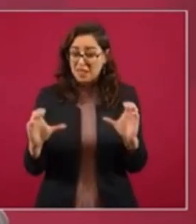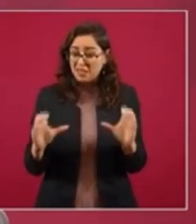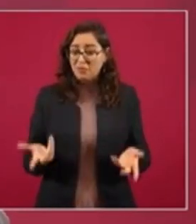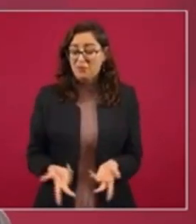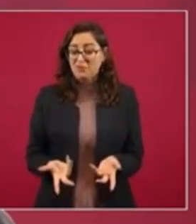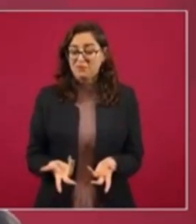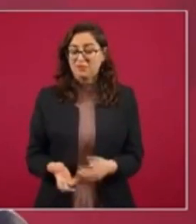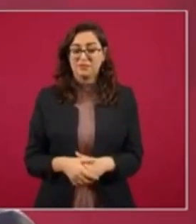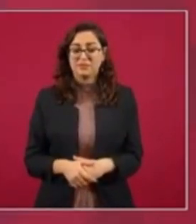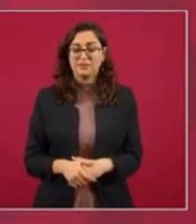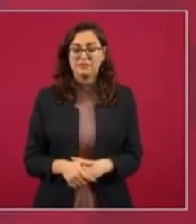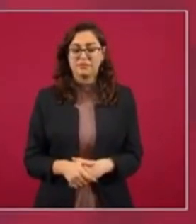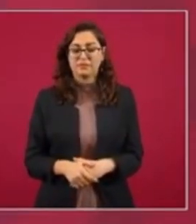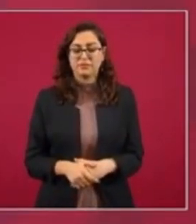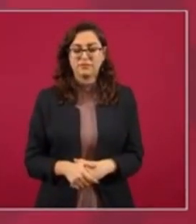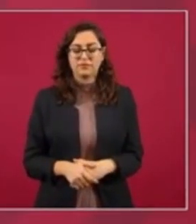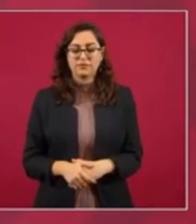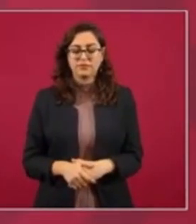Afortunadamente, pues,